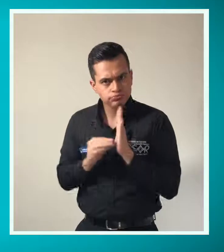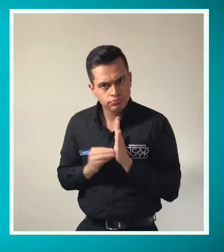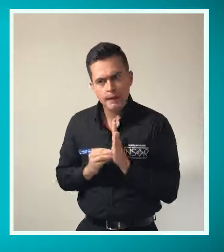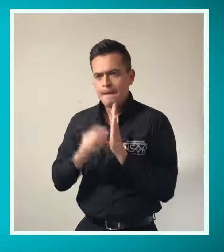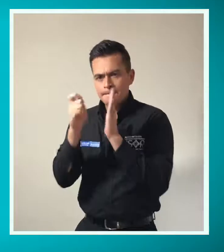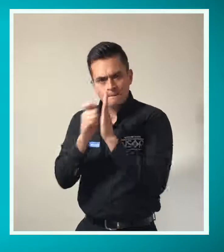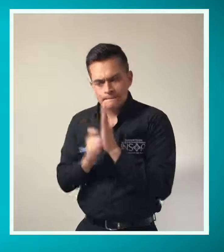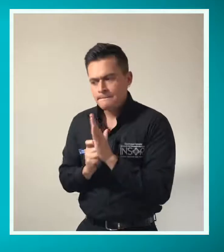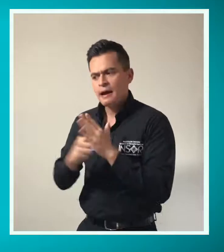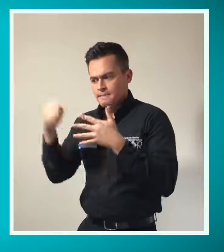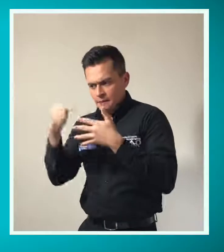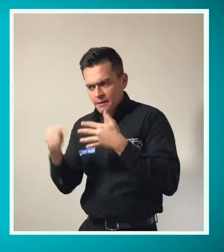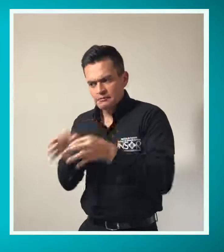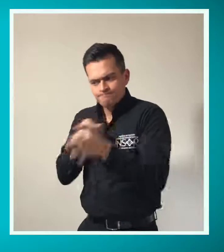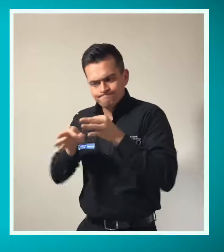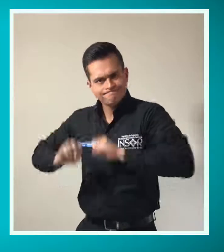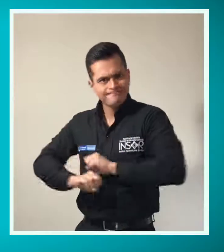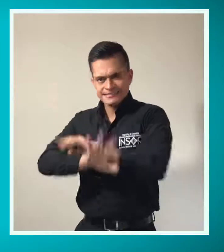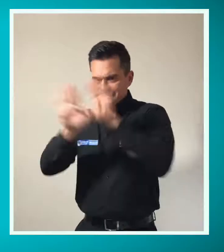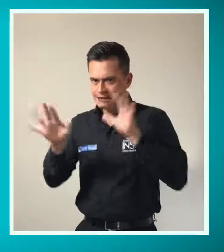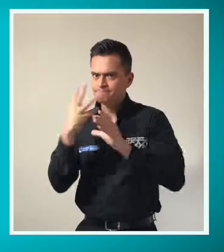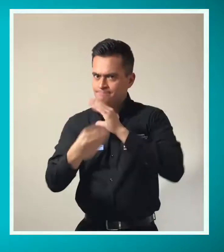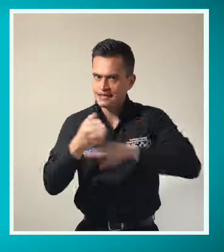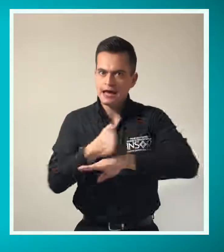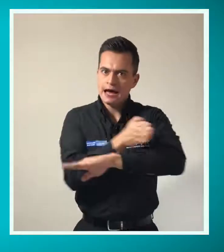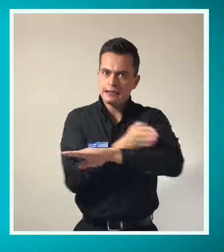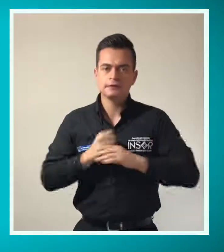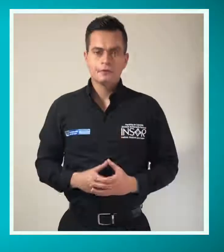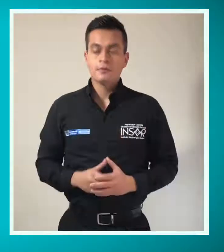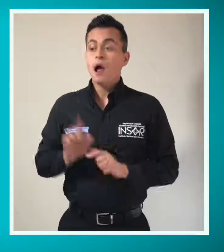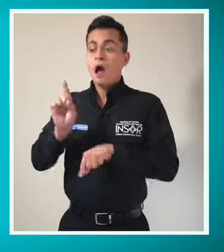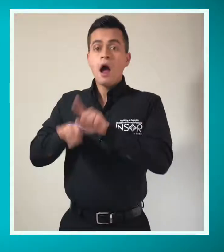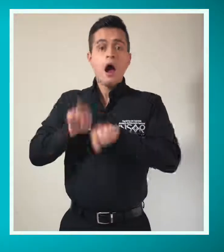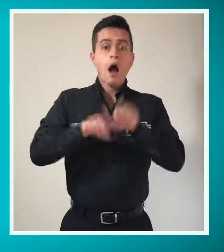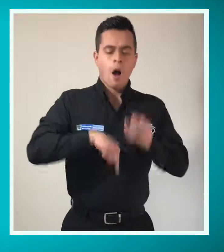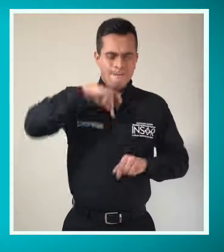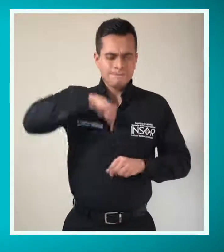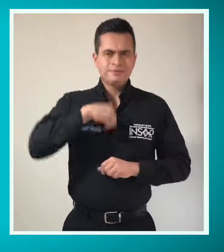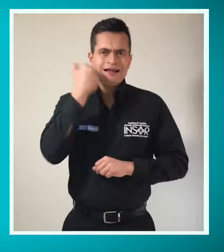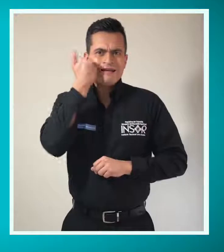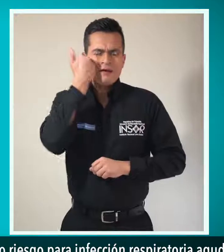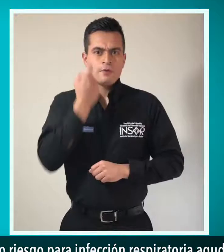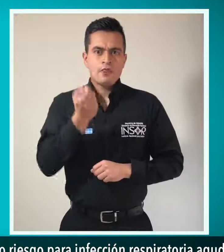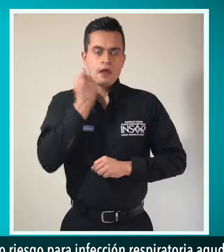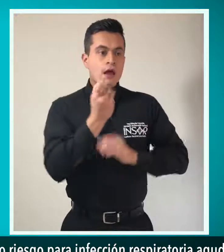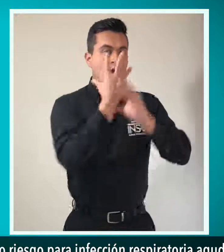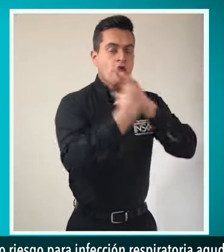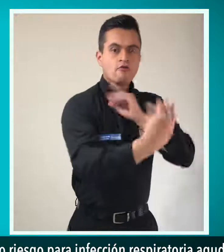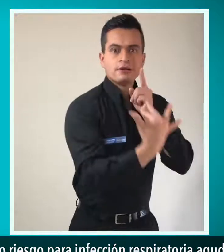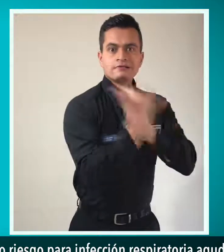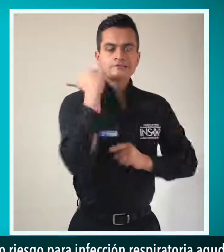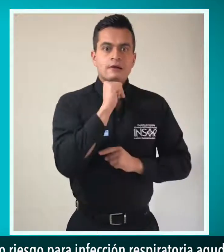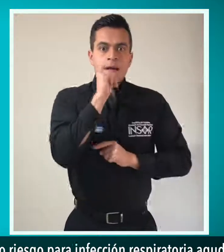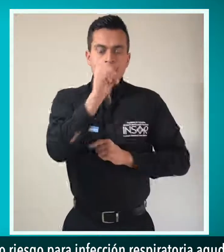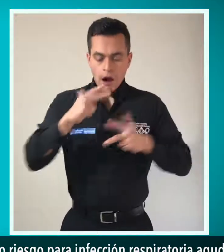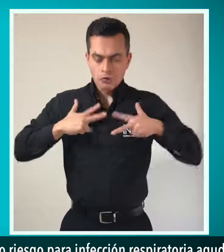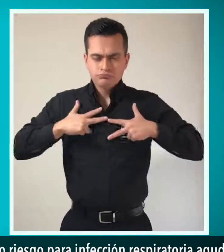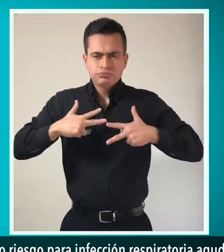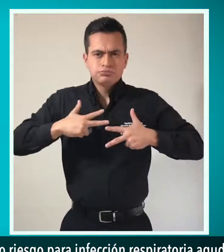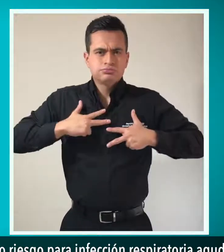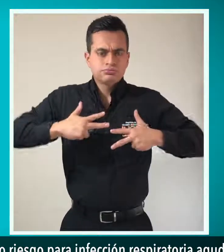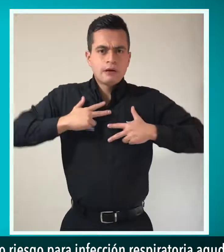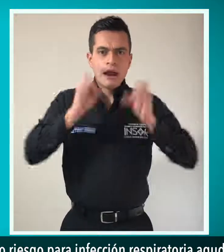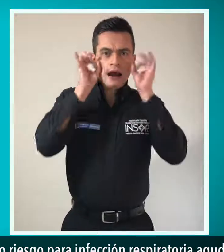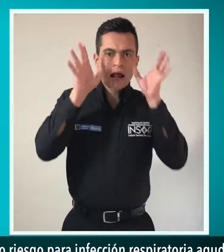Establezca normas y protocolos de manera explícita antes de realizar la salida. Quienes tengan una enfermedad que